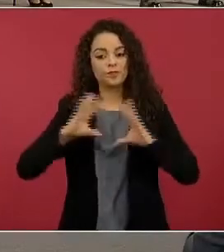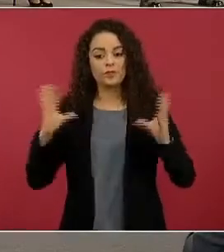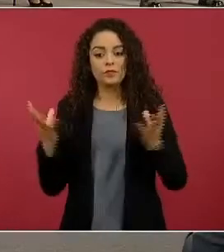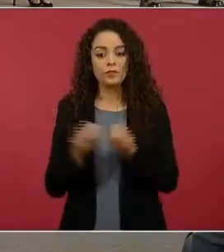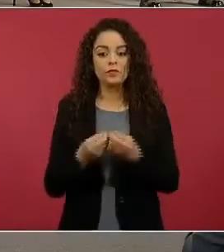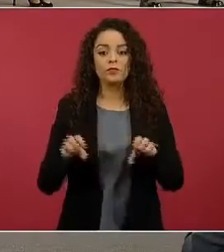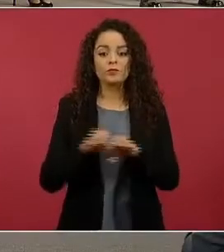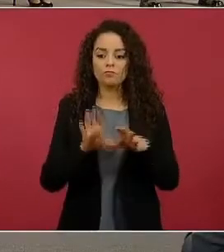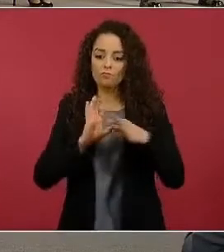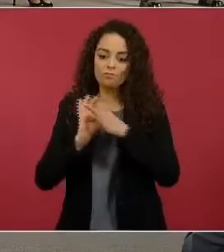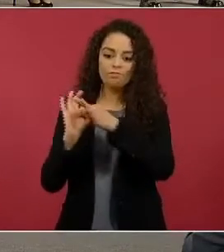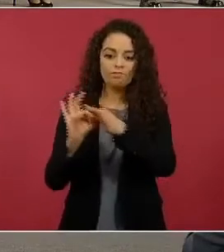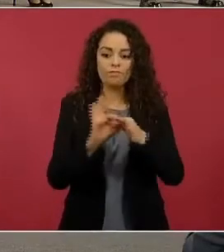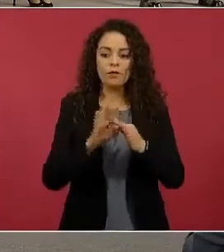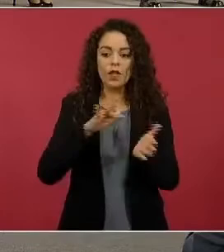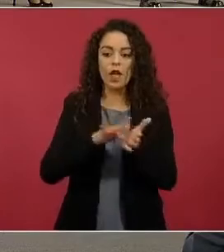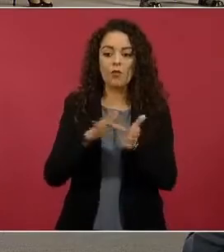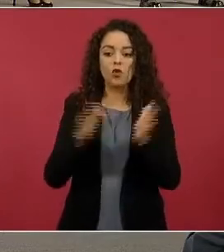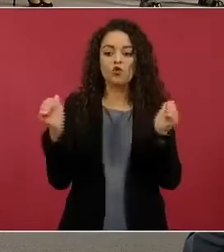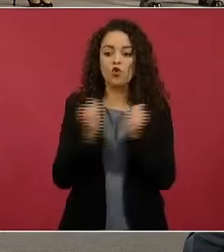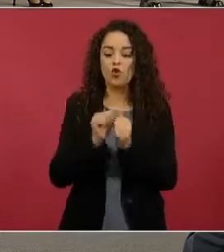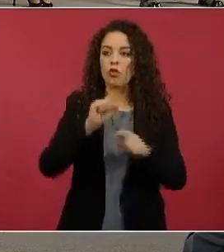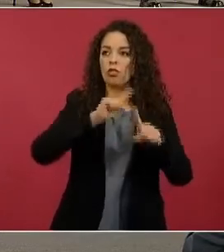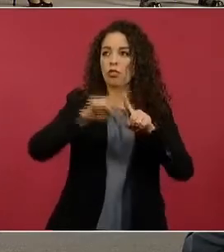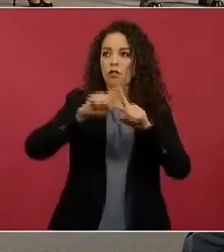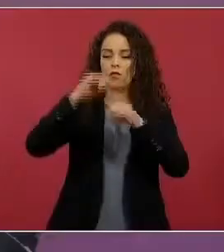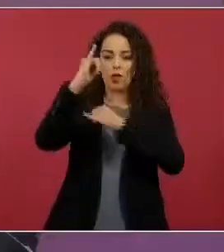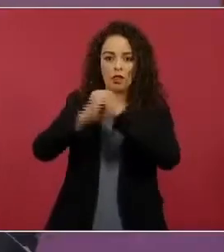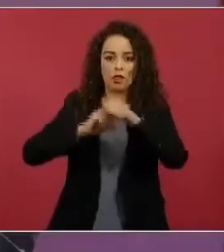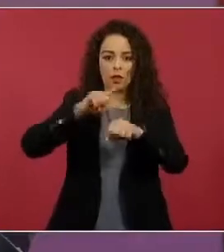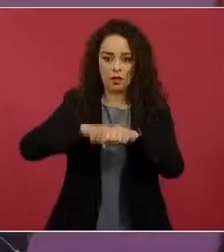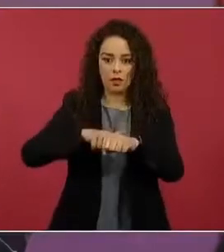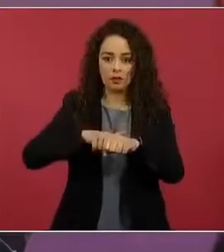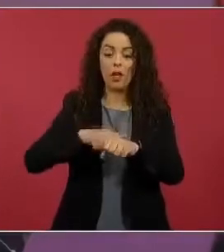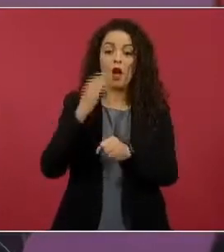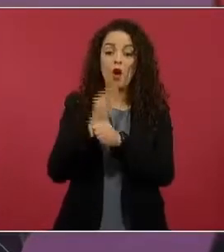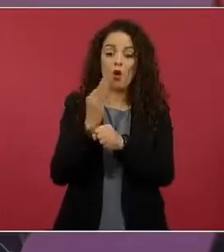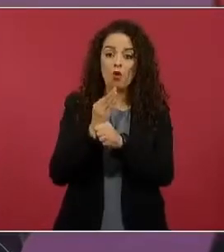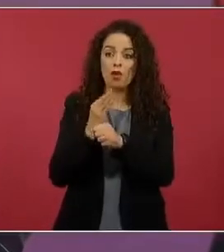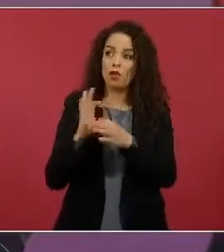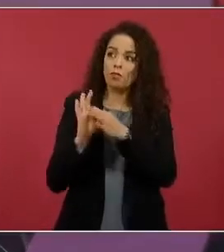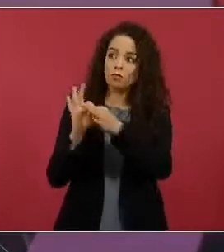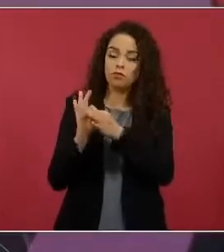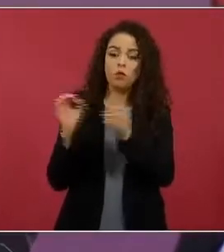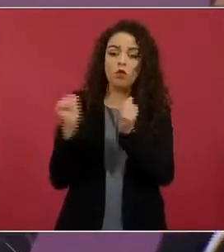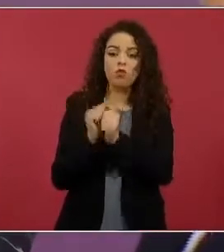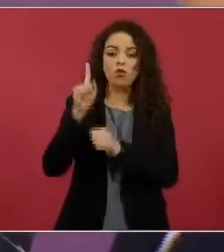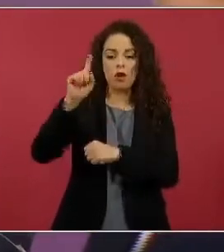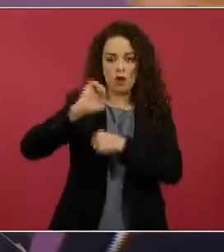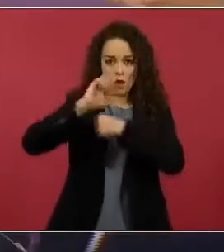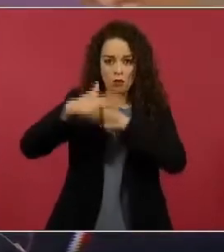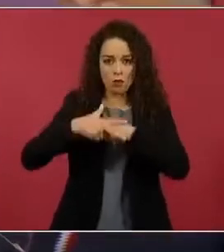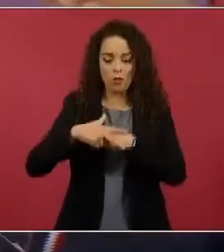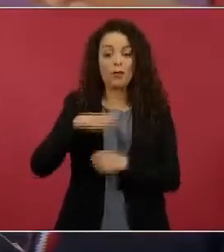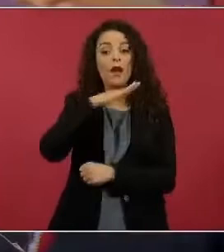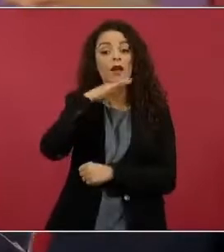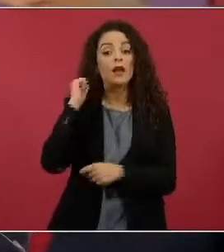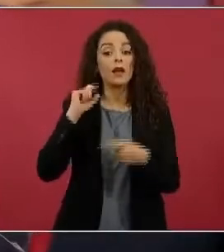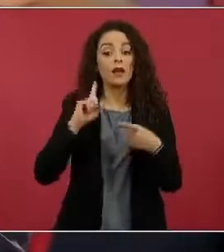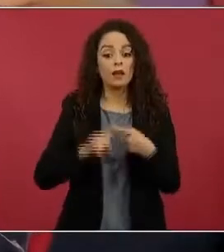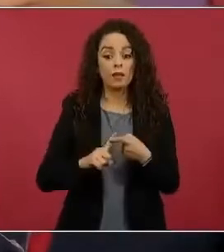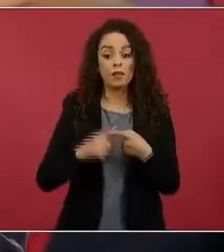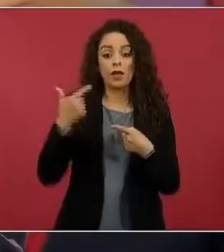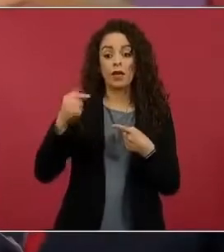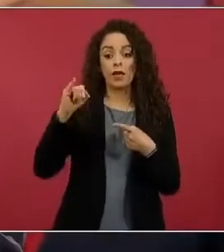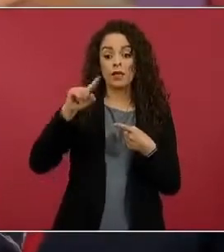cooperación internacional. Actualmente estamos trabajando con la Unión Europea, con las embajadas de Alemania, con su agencia GIZ,